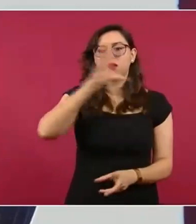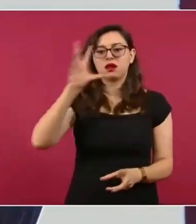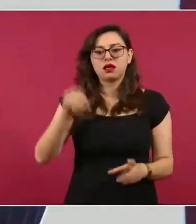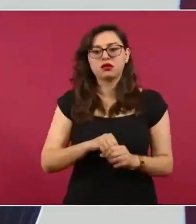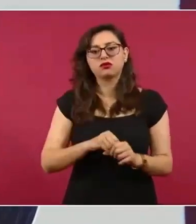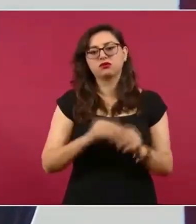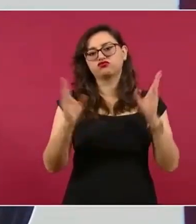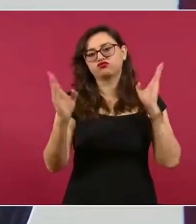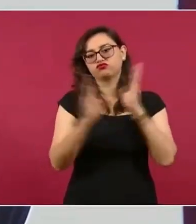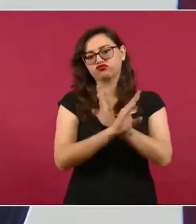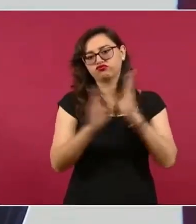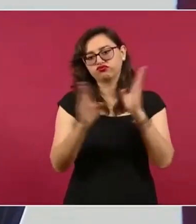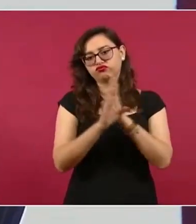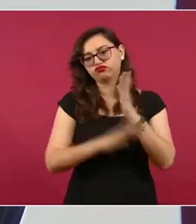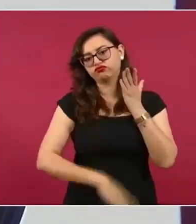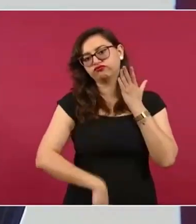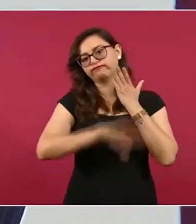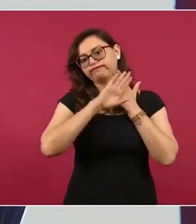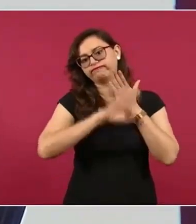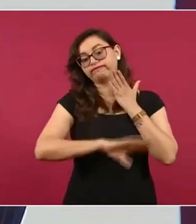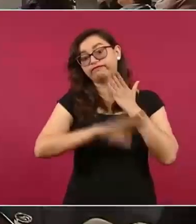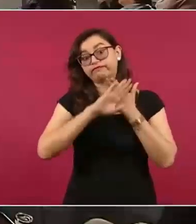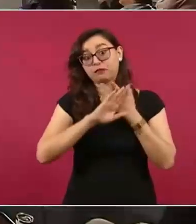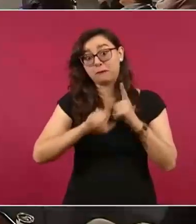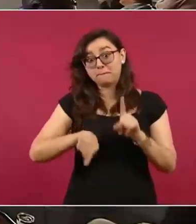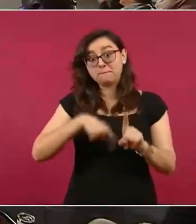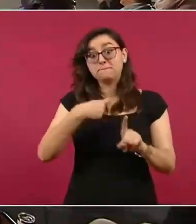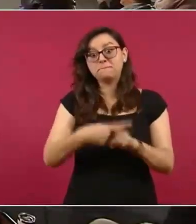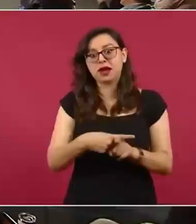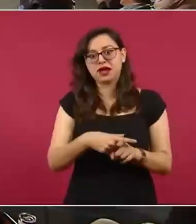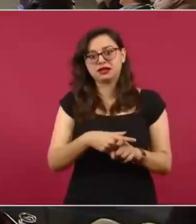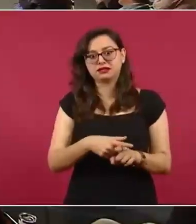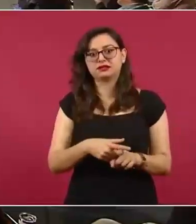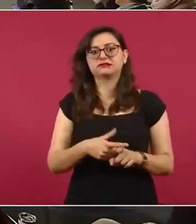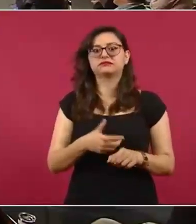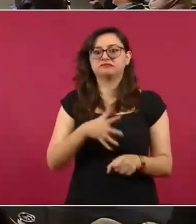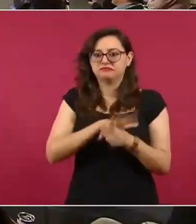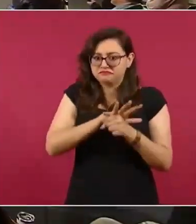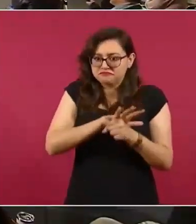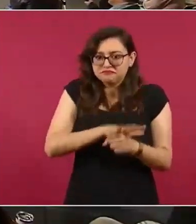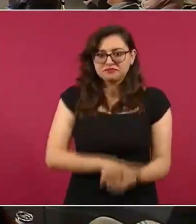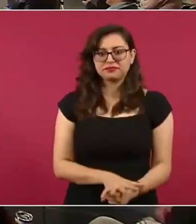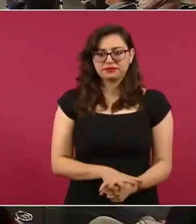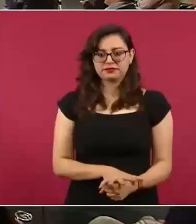Y la represión. Una vez me